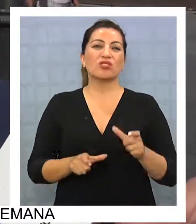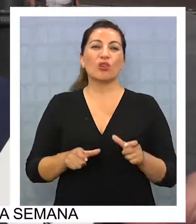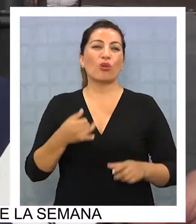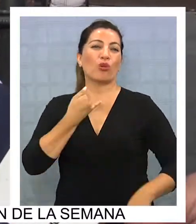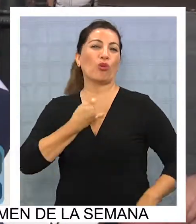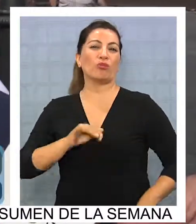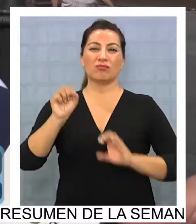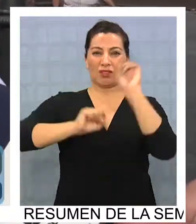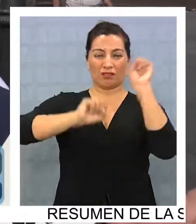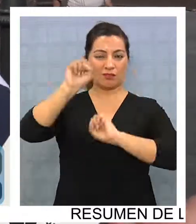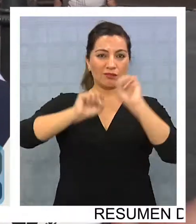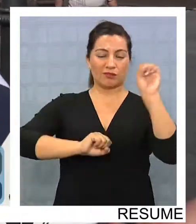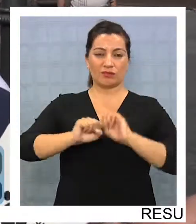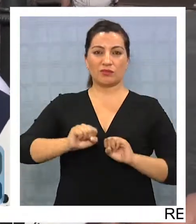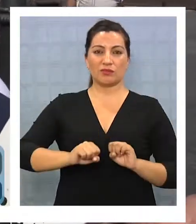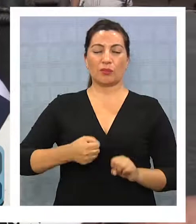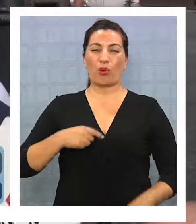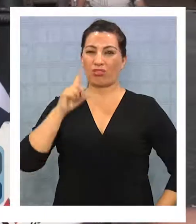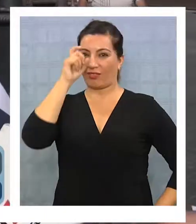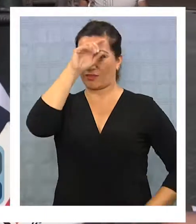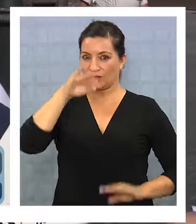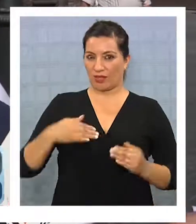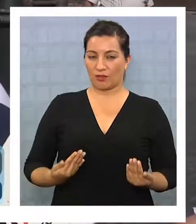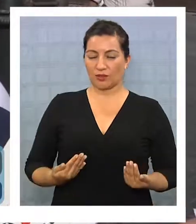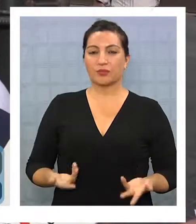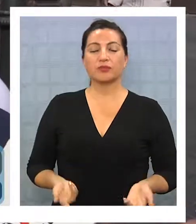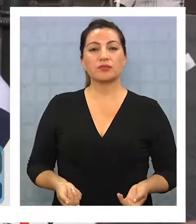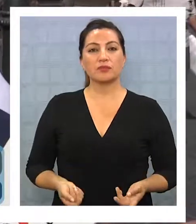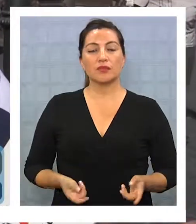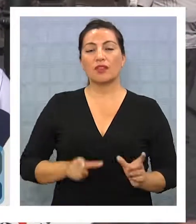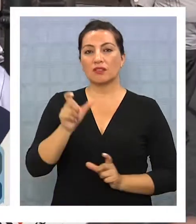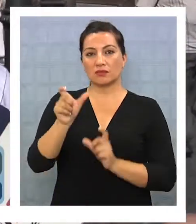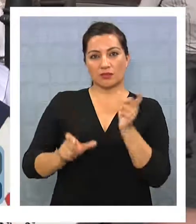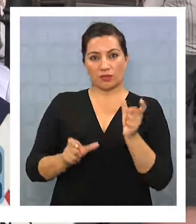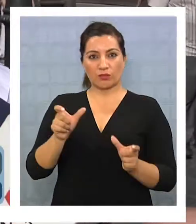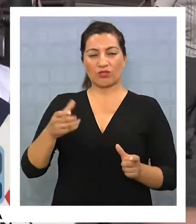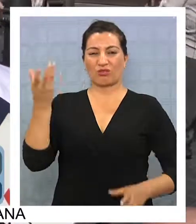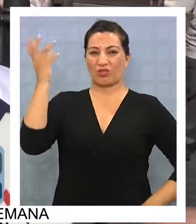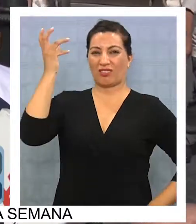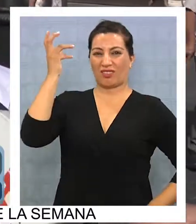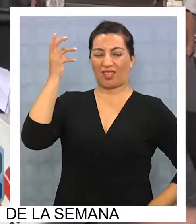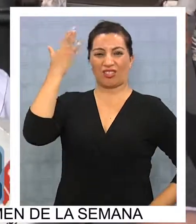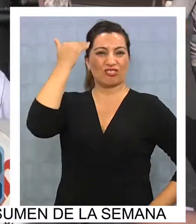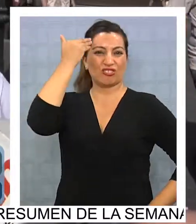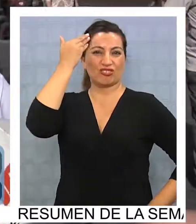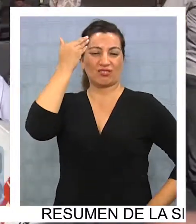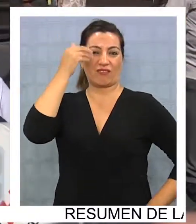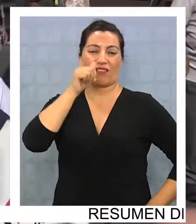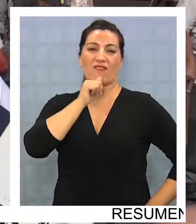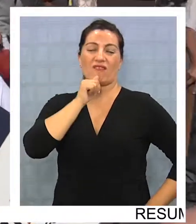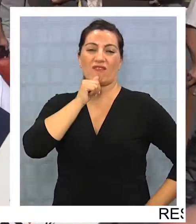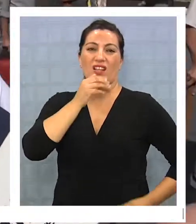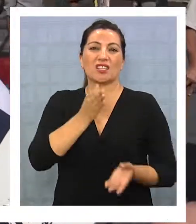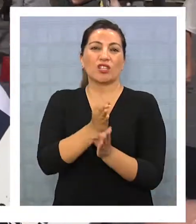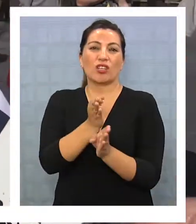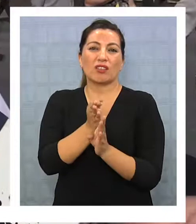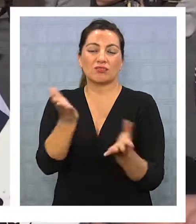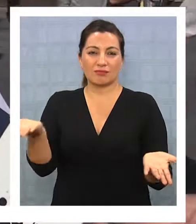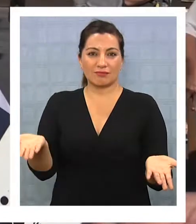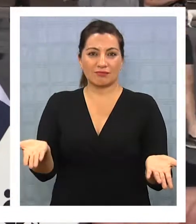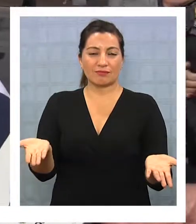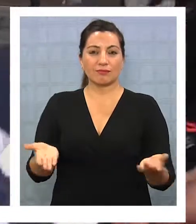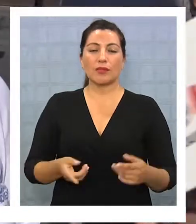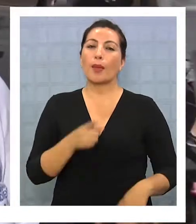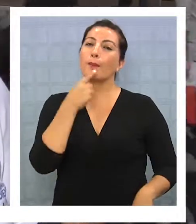con la política ya. Por eso es que cuesta un poco. Mucha gente no entiende, no sabe, no se orienta. Por